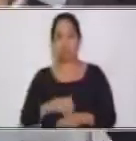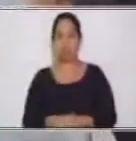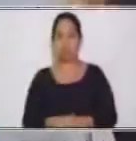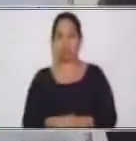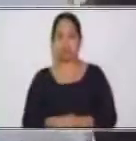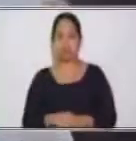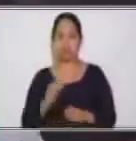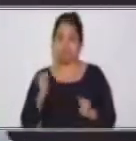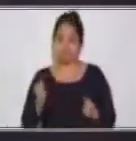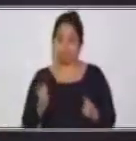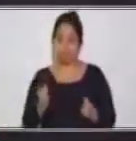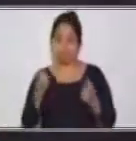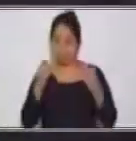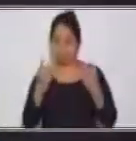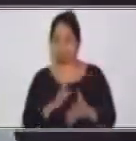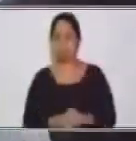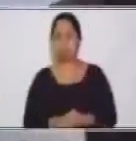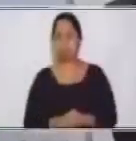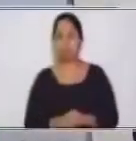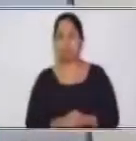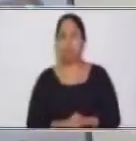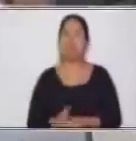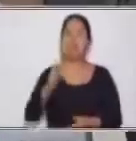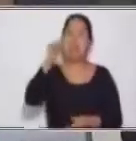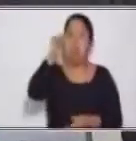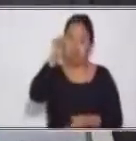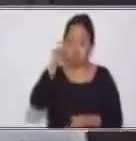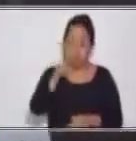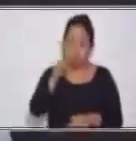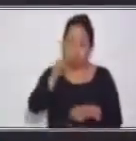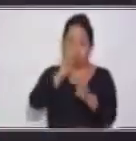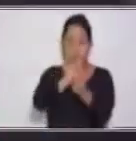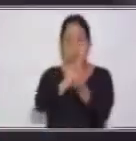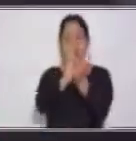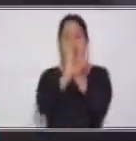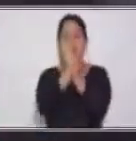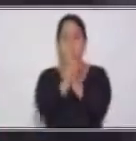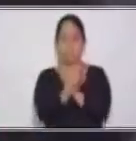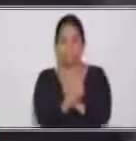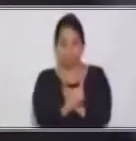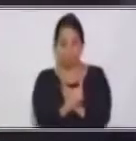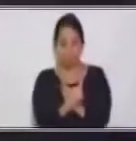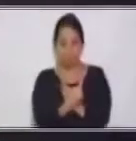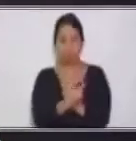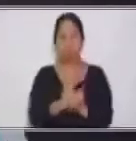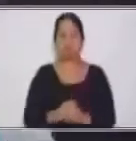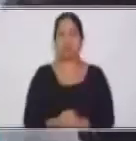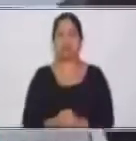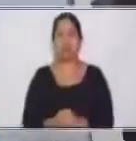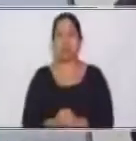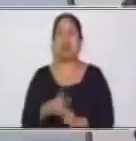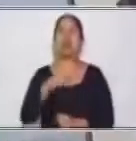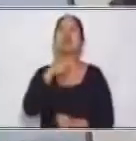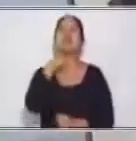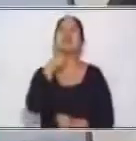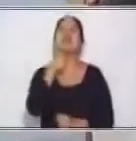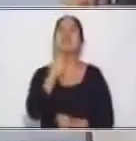sujeto. Y de esta forma, estamos aplicando la voz